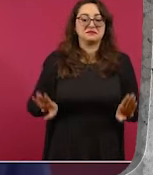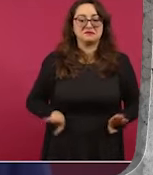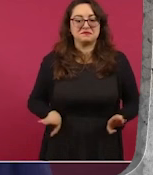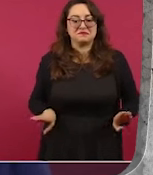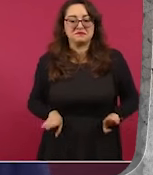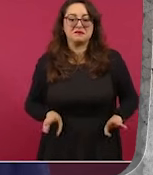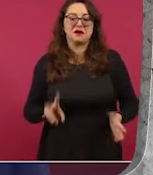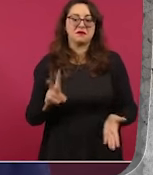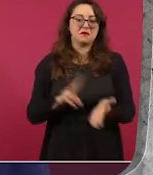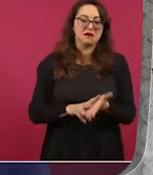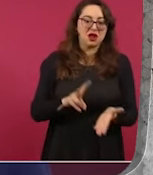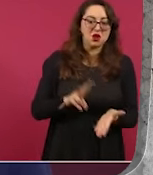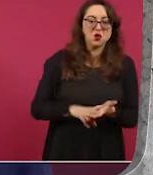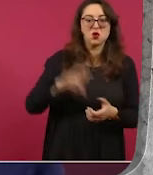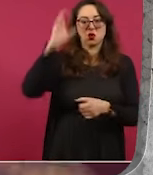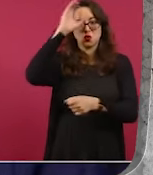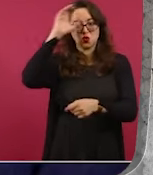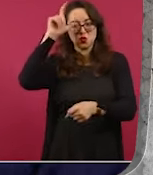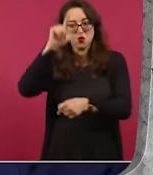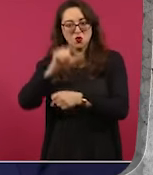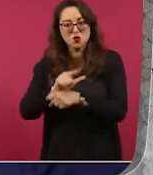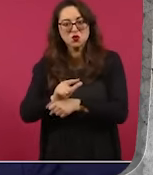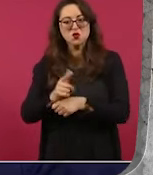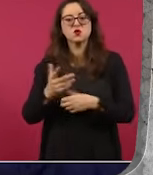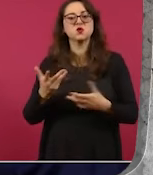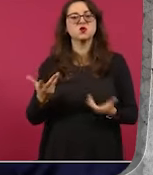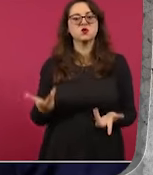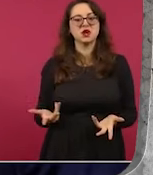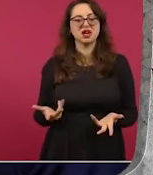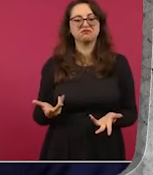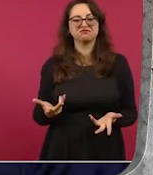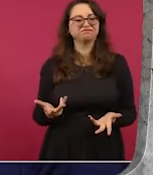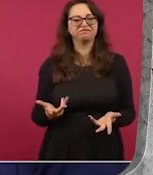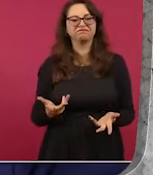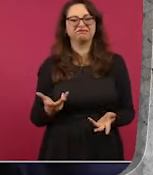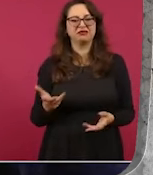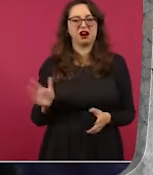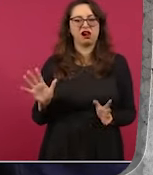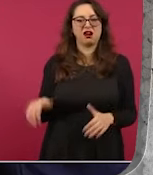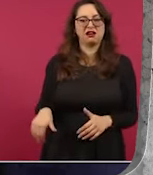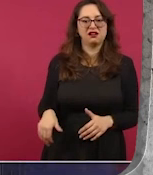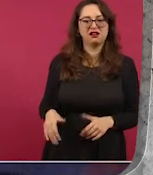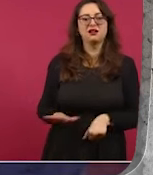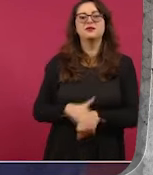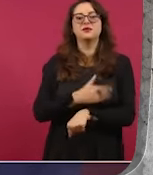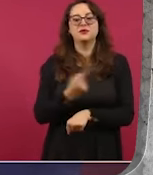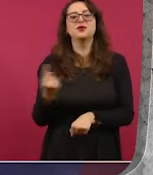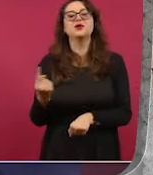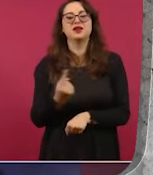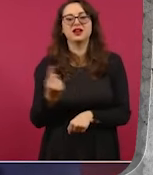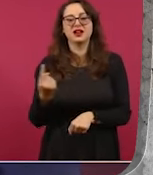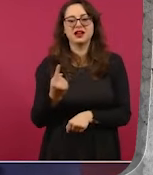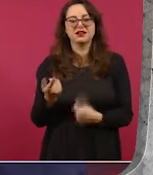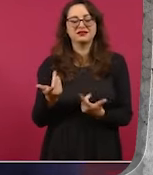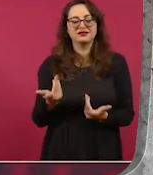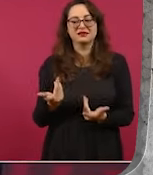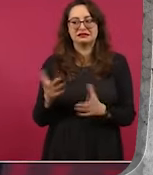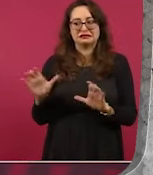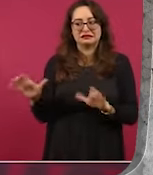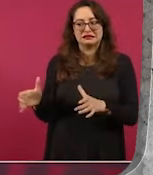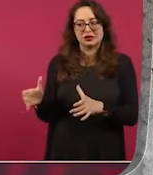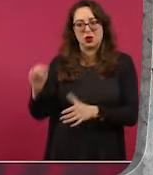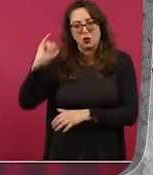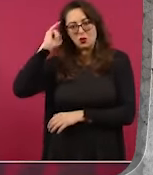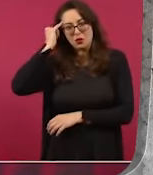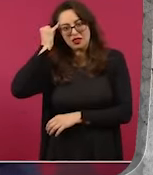están más esos valores?, en las comunidades indígenas, en nuestras familias, hablar de